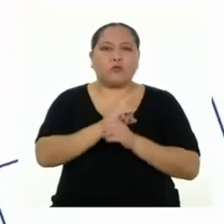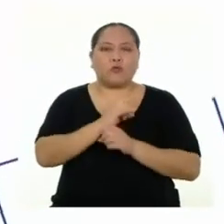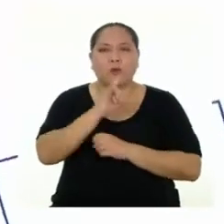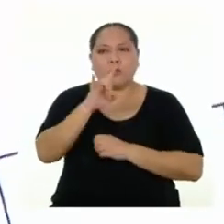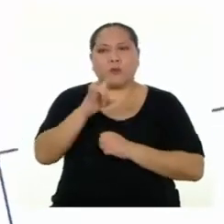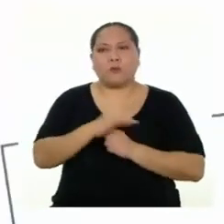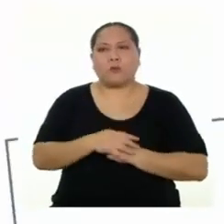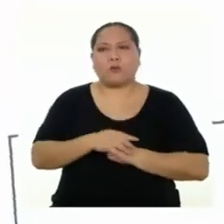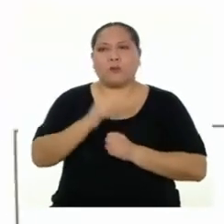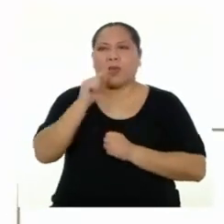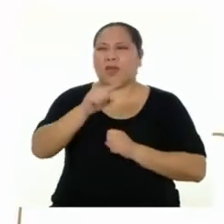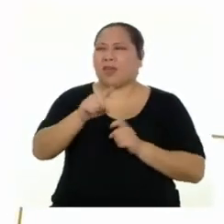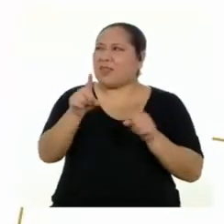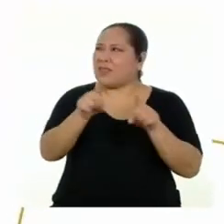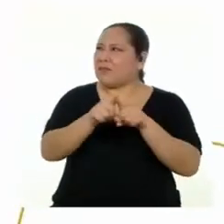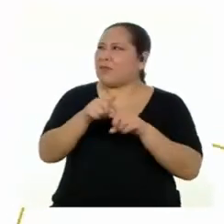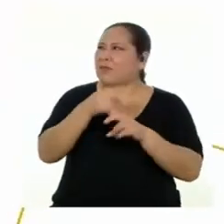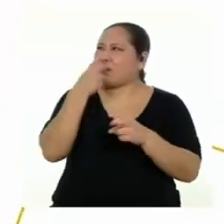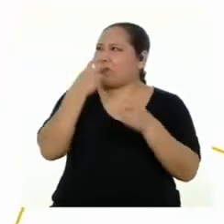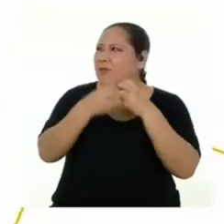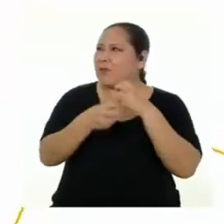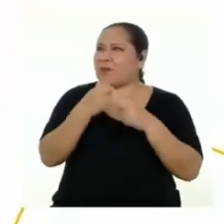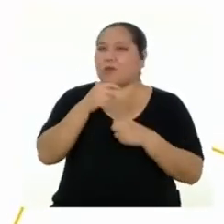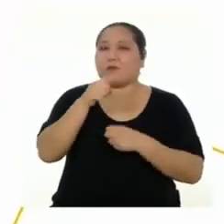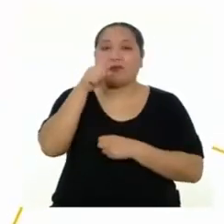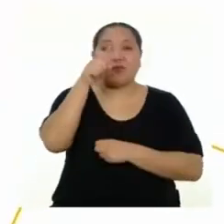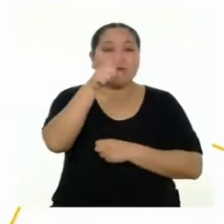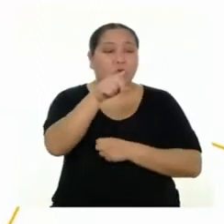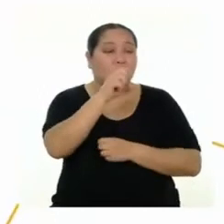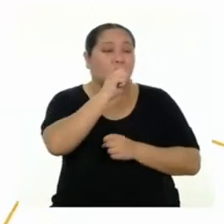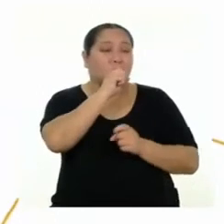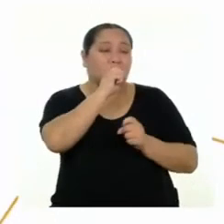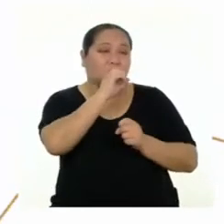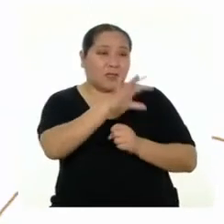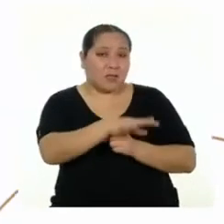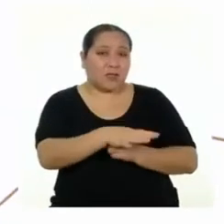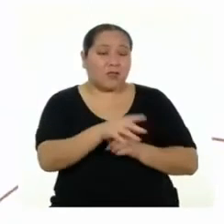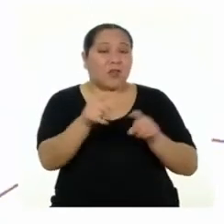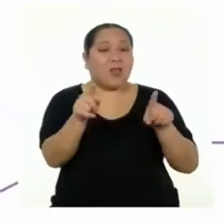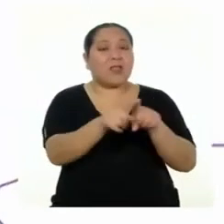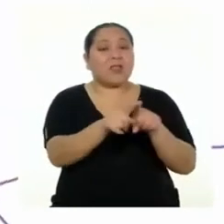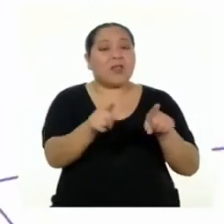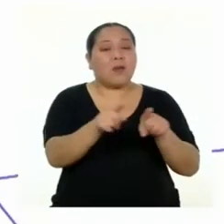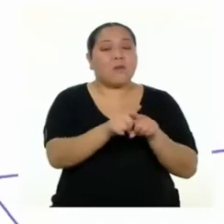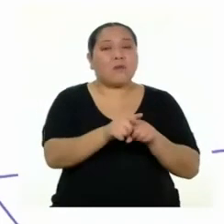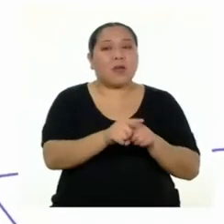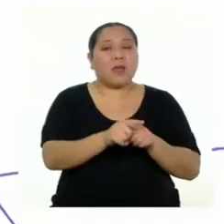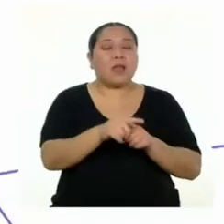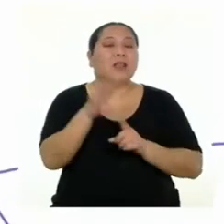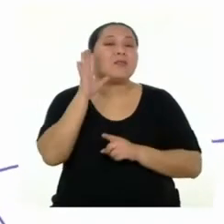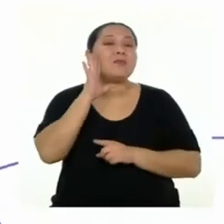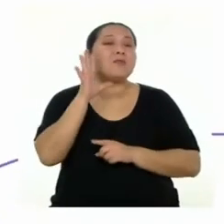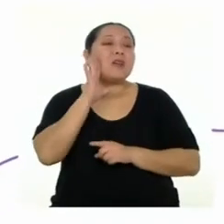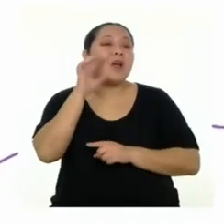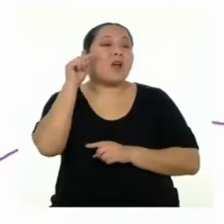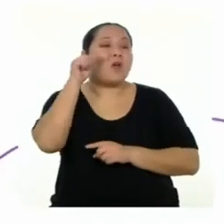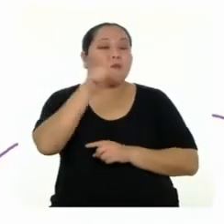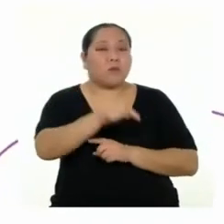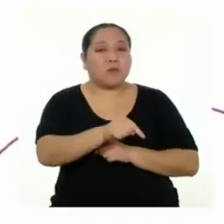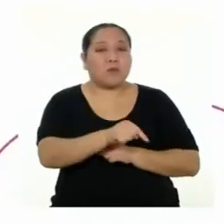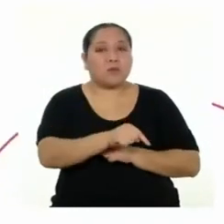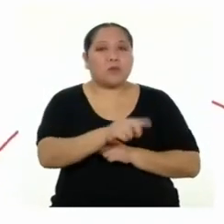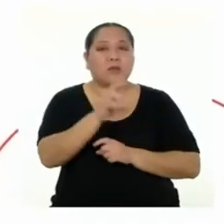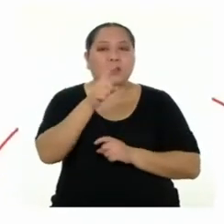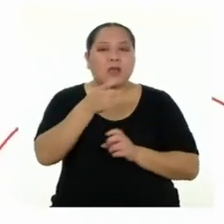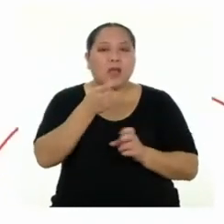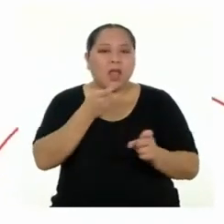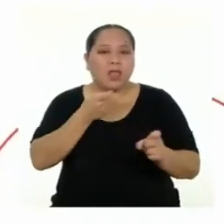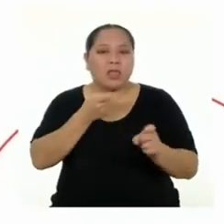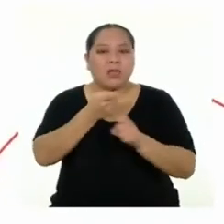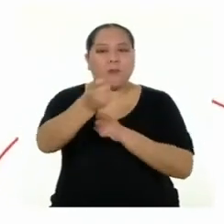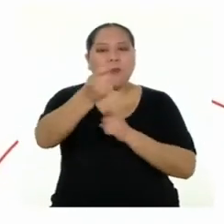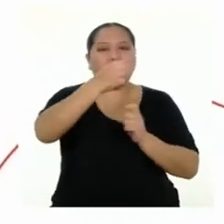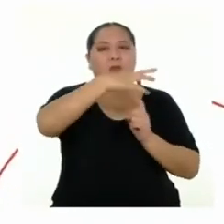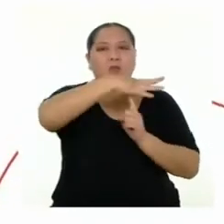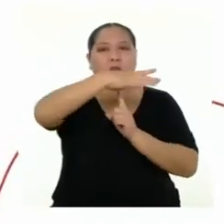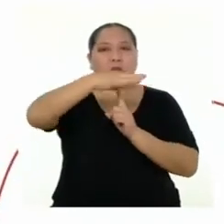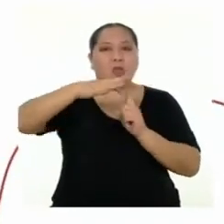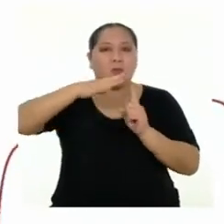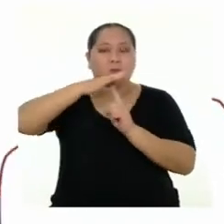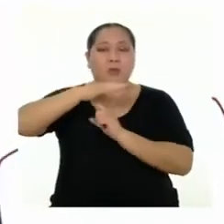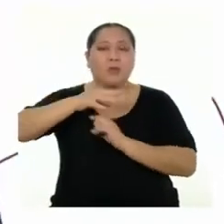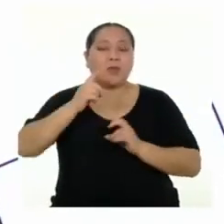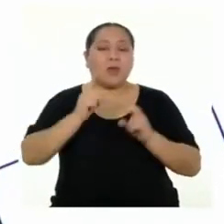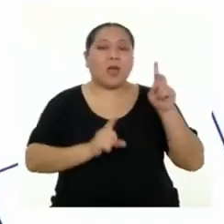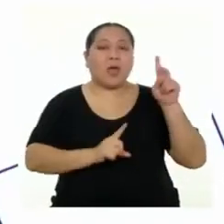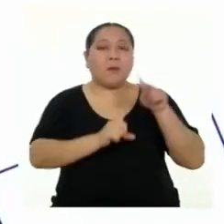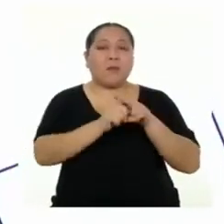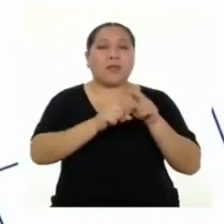Creo que ahí también radica el problema. Tú lo has dicho. Y además, los contaminantes tienen impacto en el ambiente.